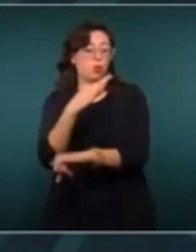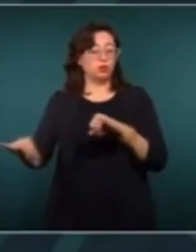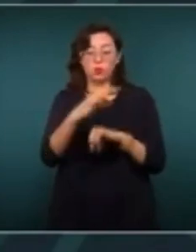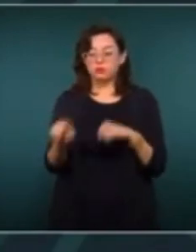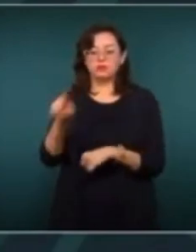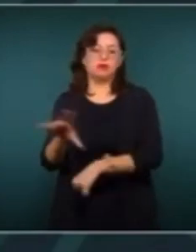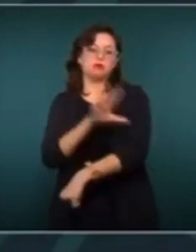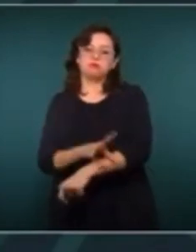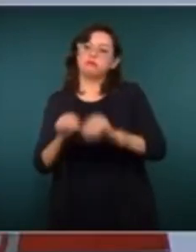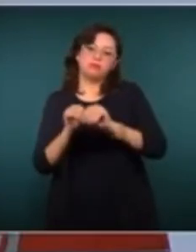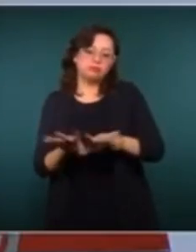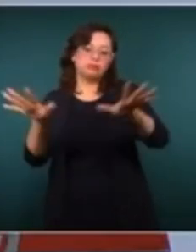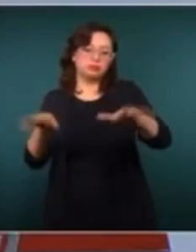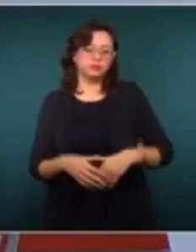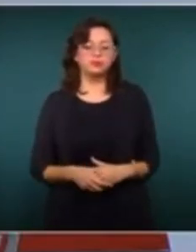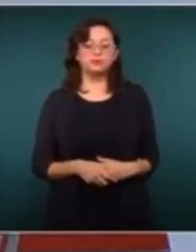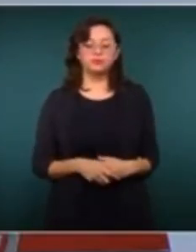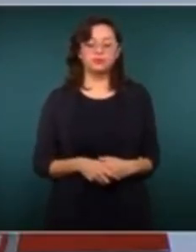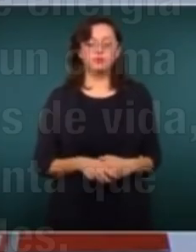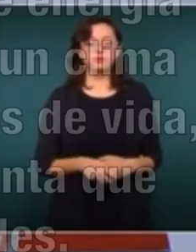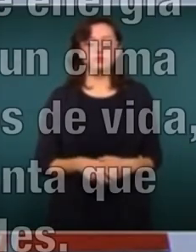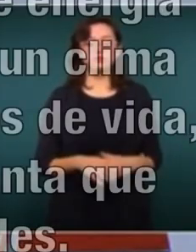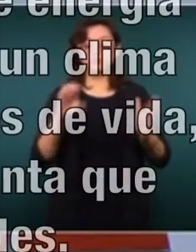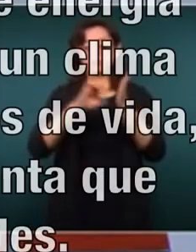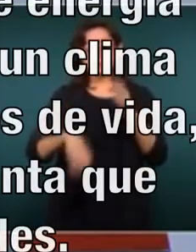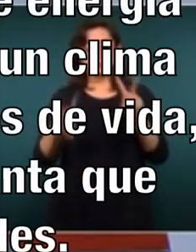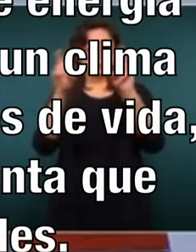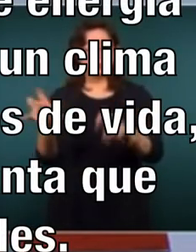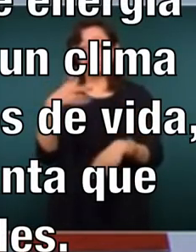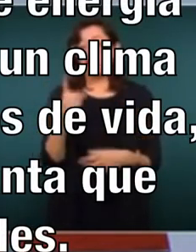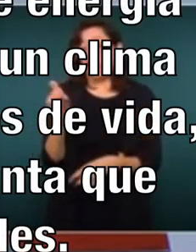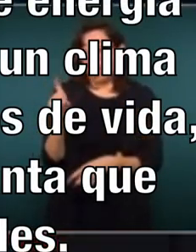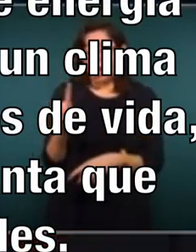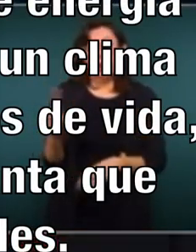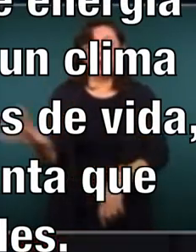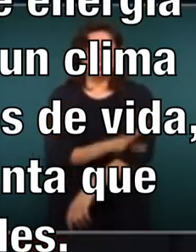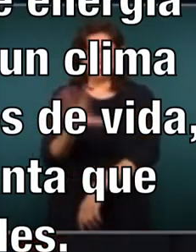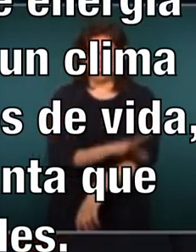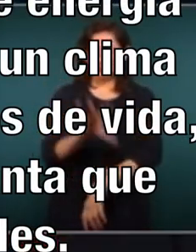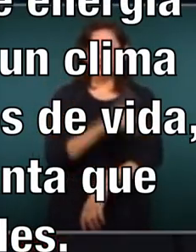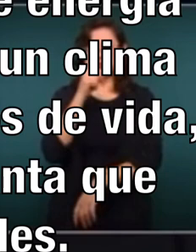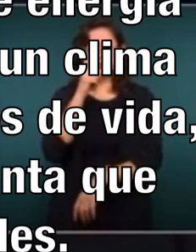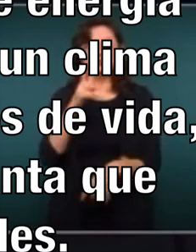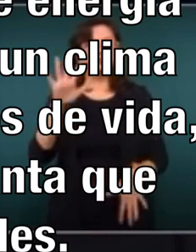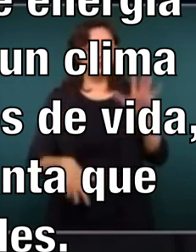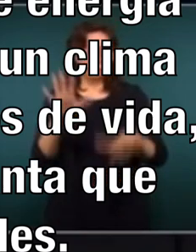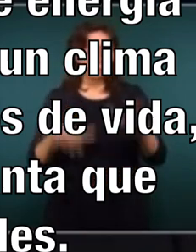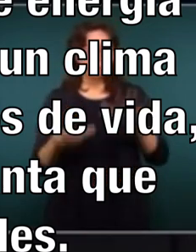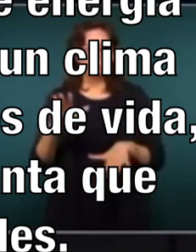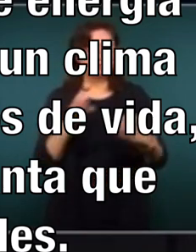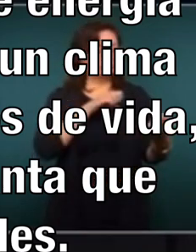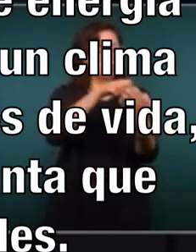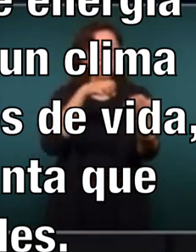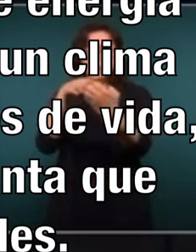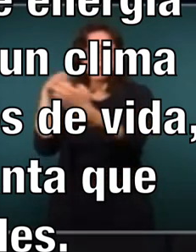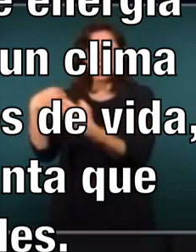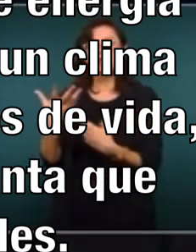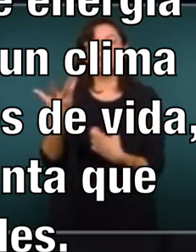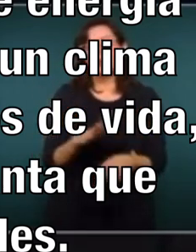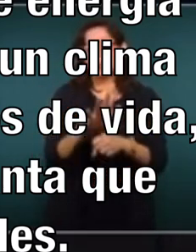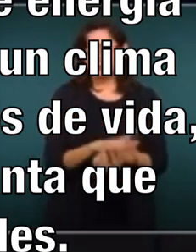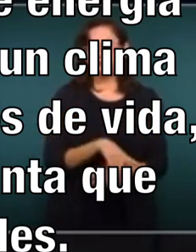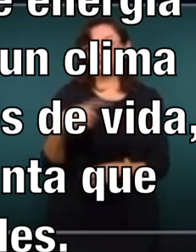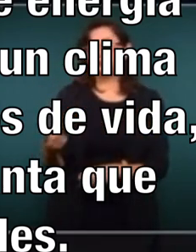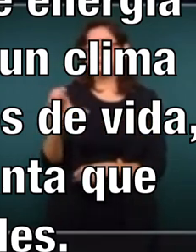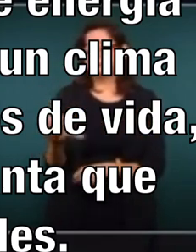la Comisión Federal de Electricidad. Por ejemplo, las hidroeléctricas, que a veces se engañan diciendo que la Comisión Federal de Electricidad